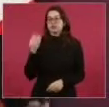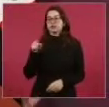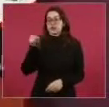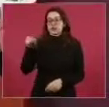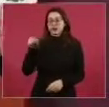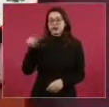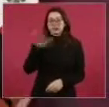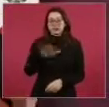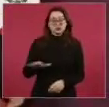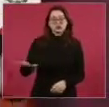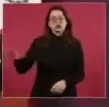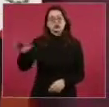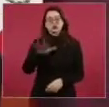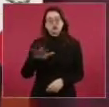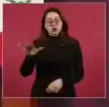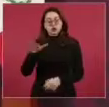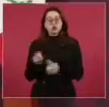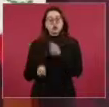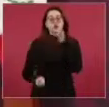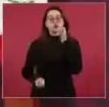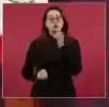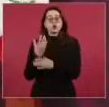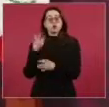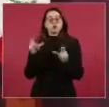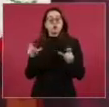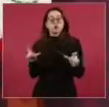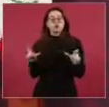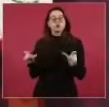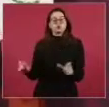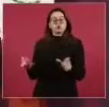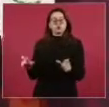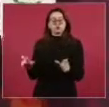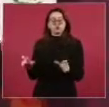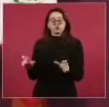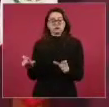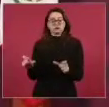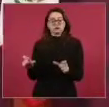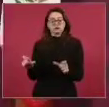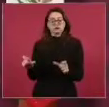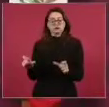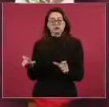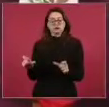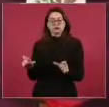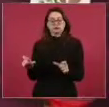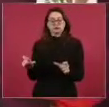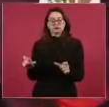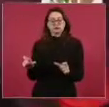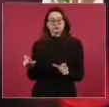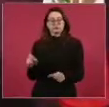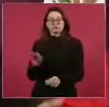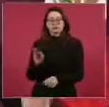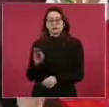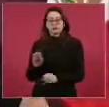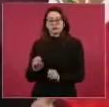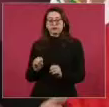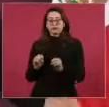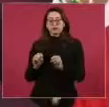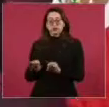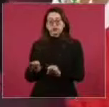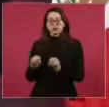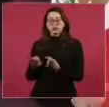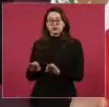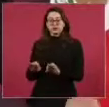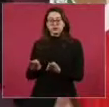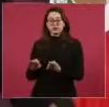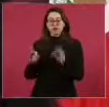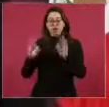protección a todas las oficinas de